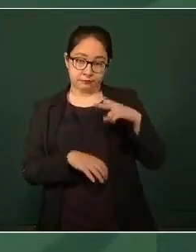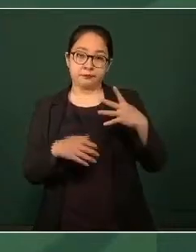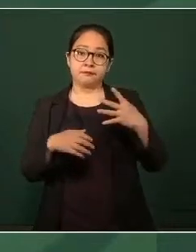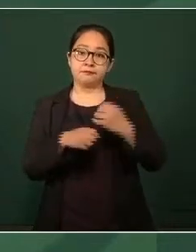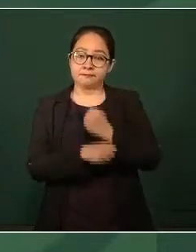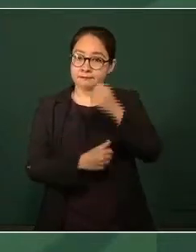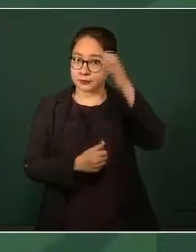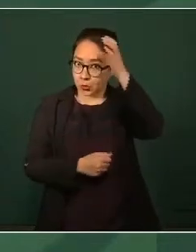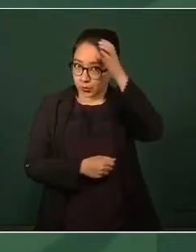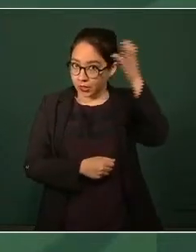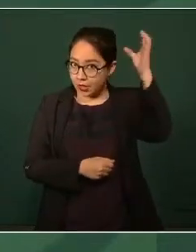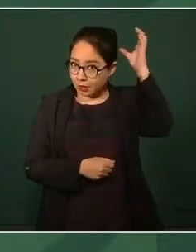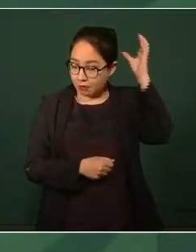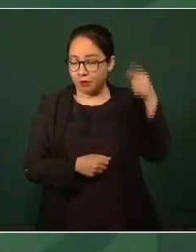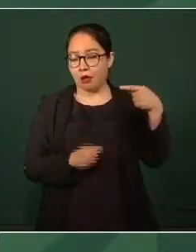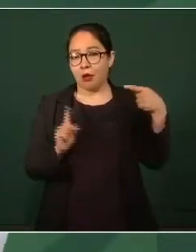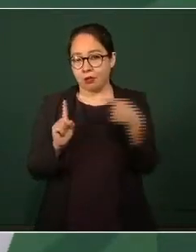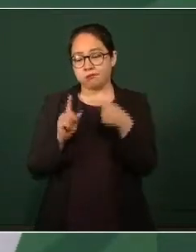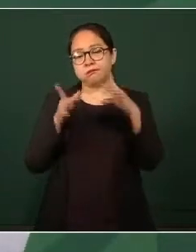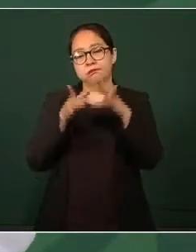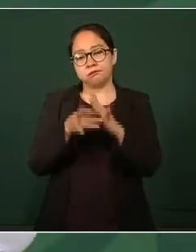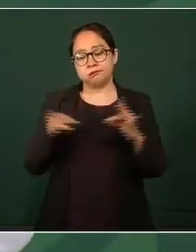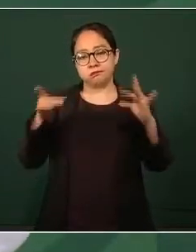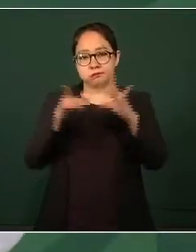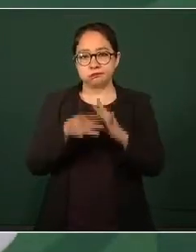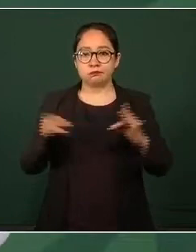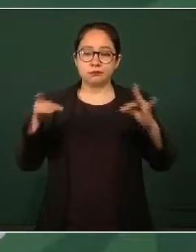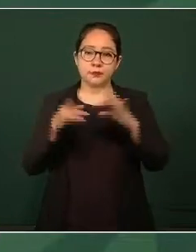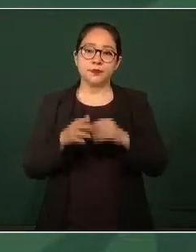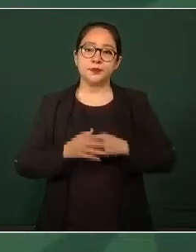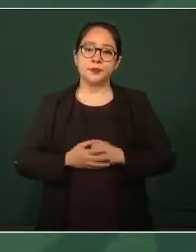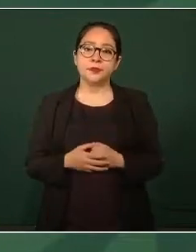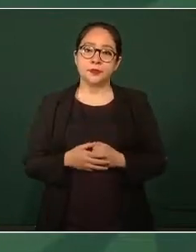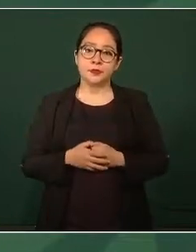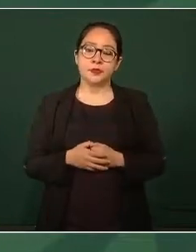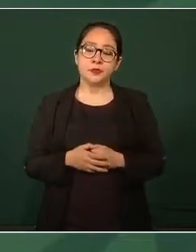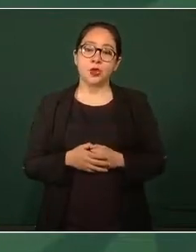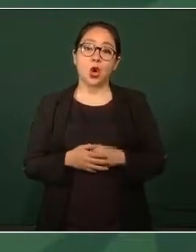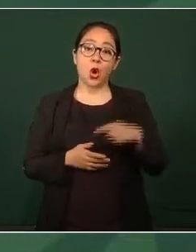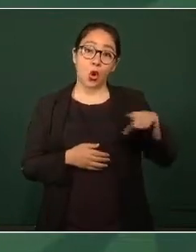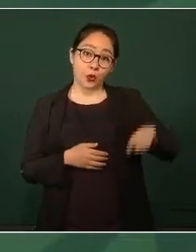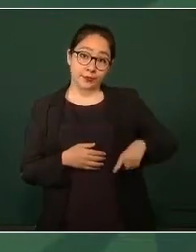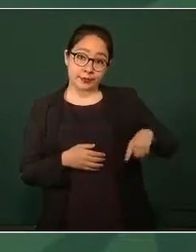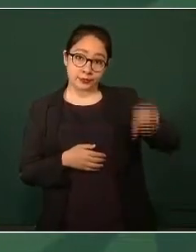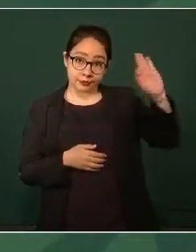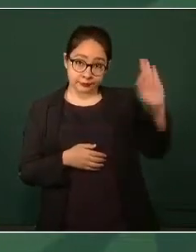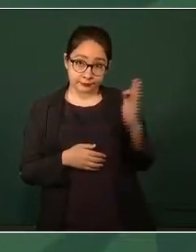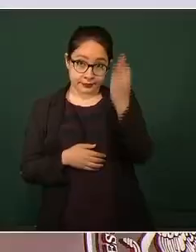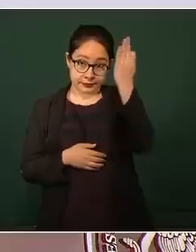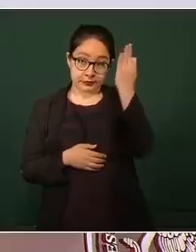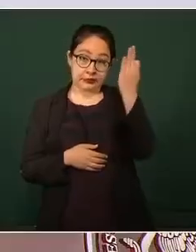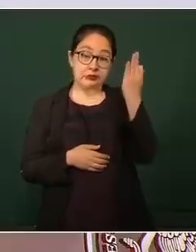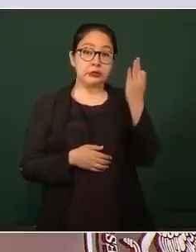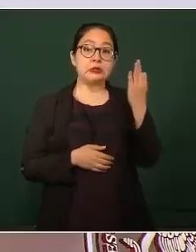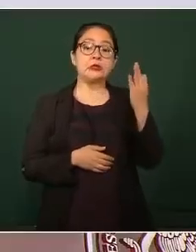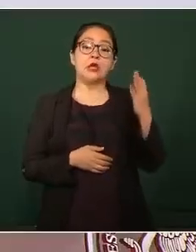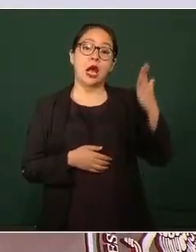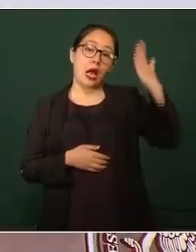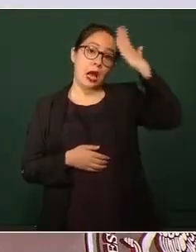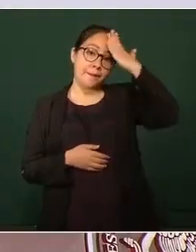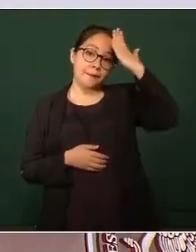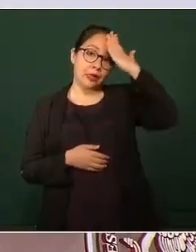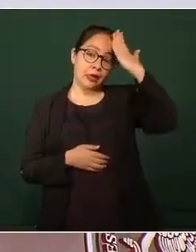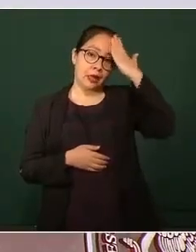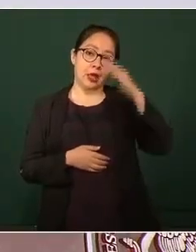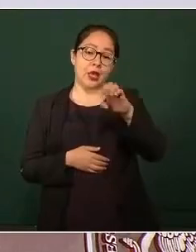por parte del gobierno federal el almirante Eduardo